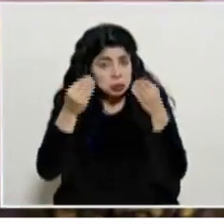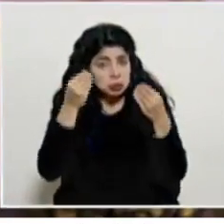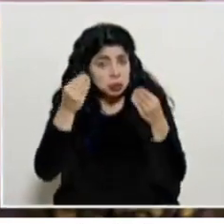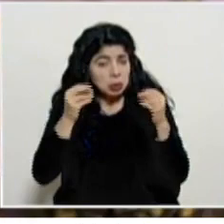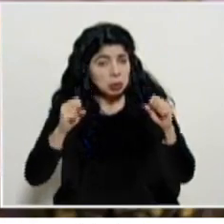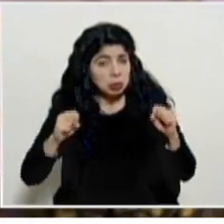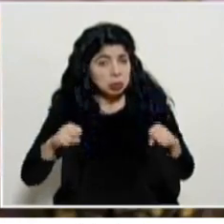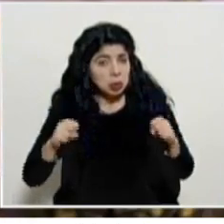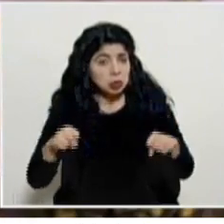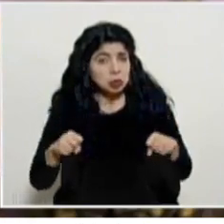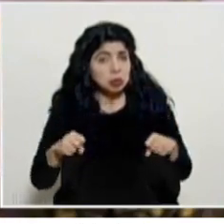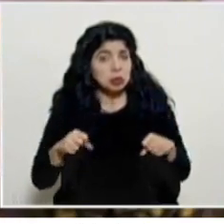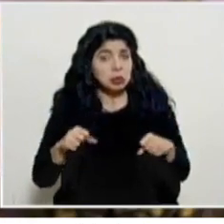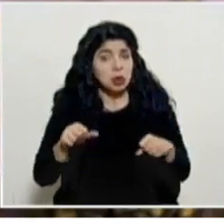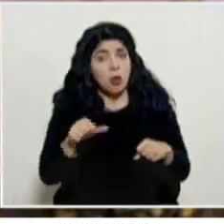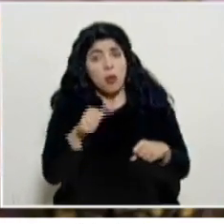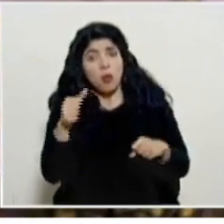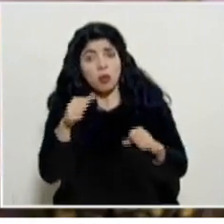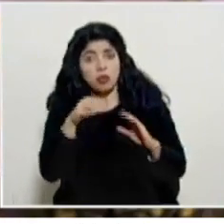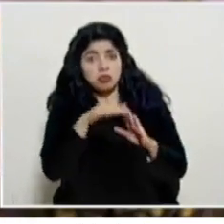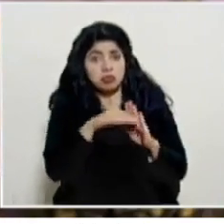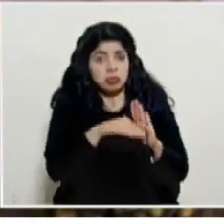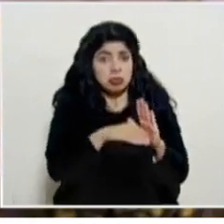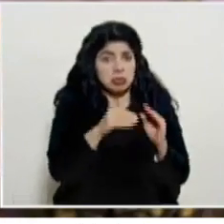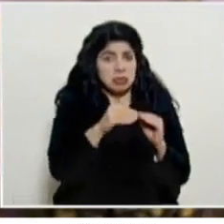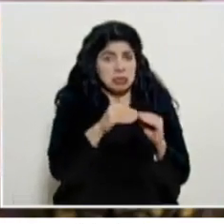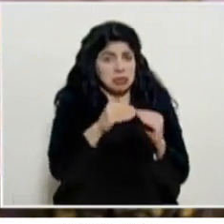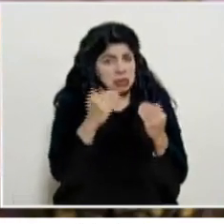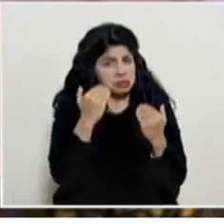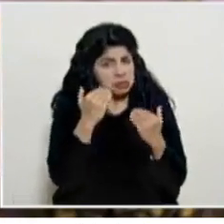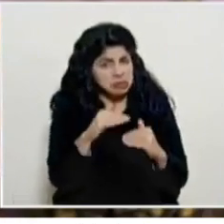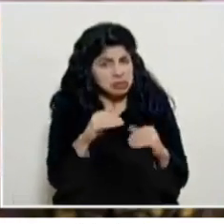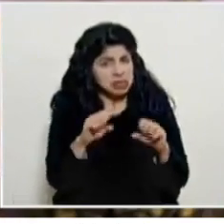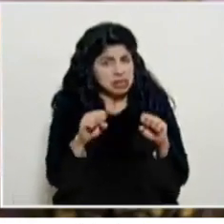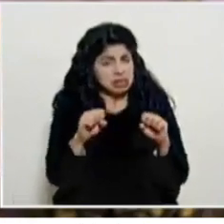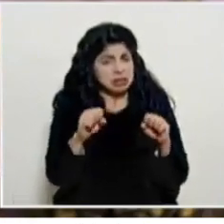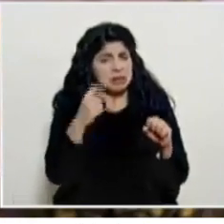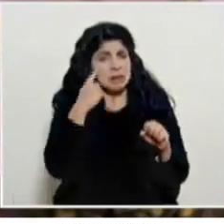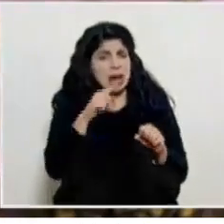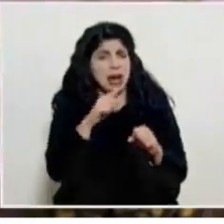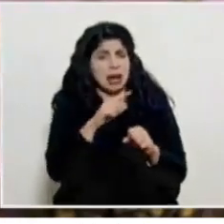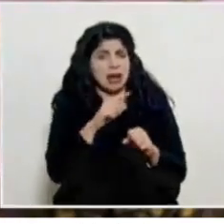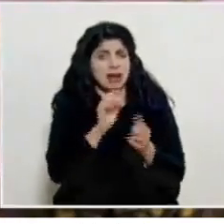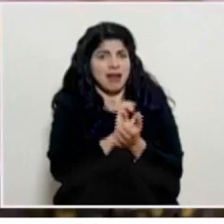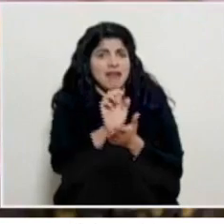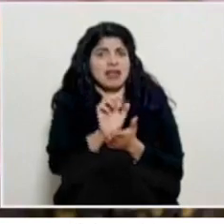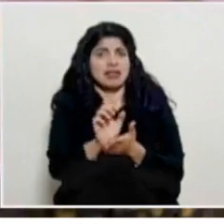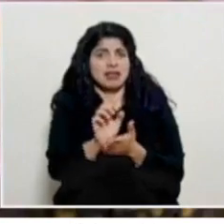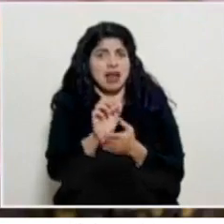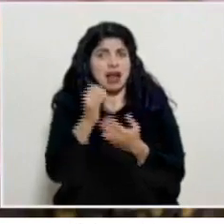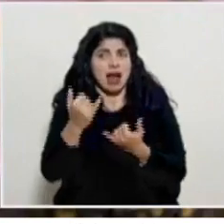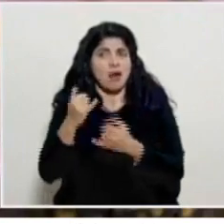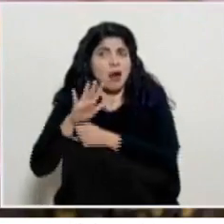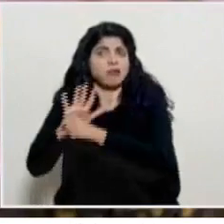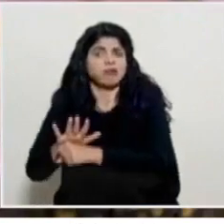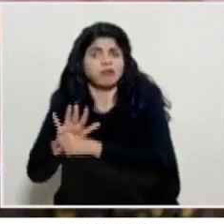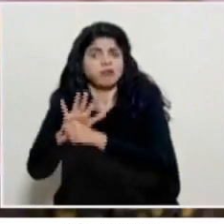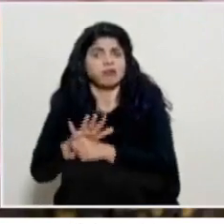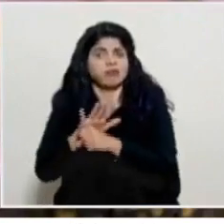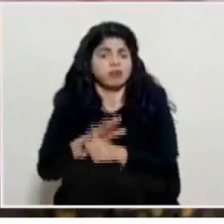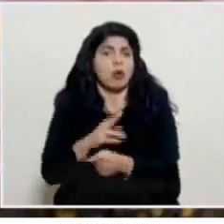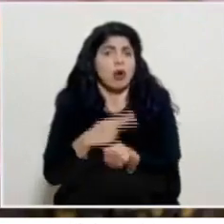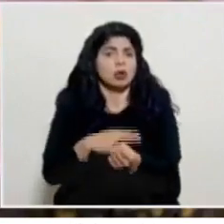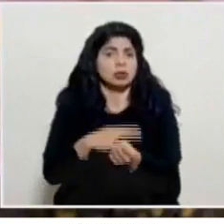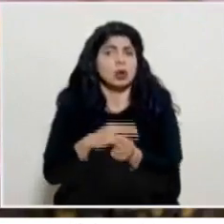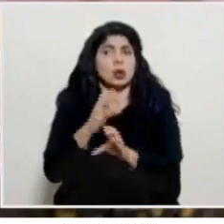algunas medidas de contención más drásticas para evitar la presión que se está dando sobre hospitales y sobre